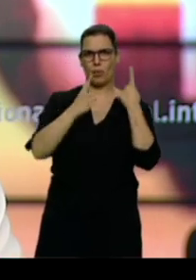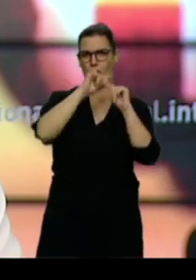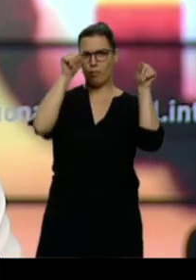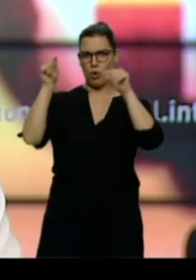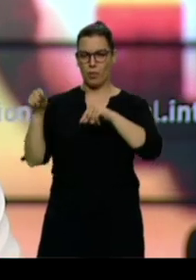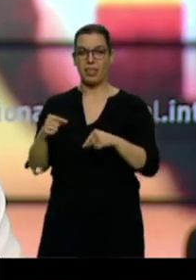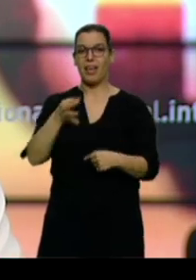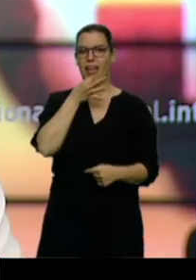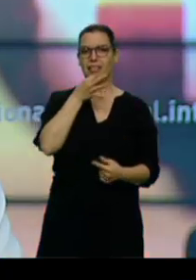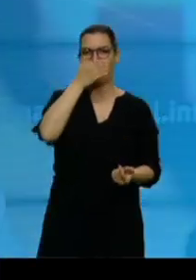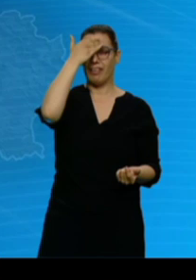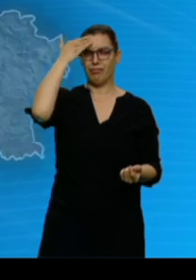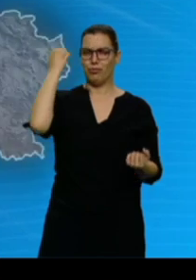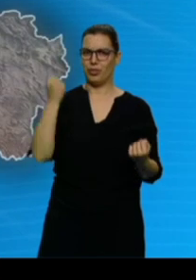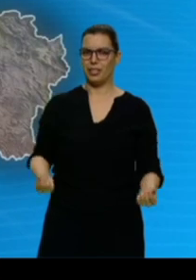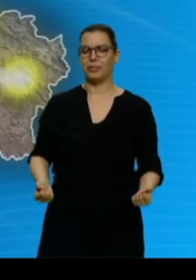calurosa.